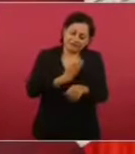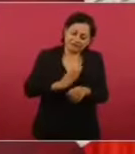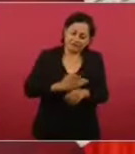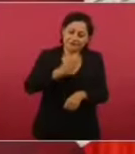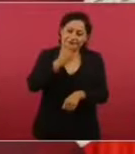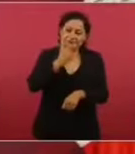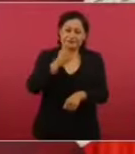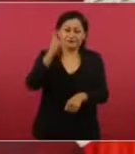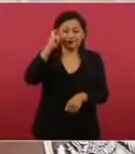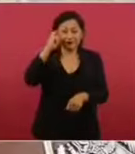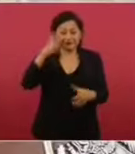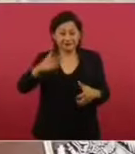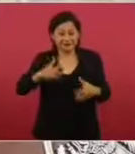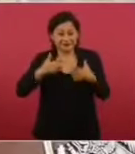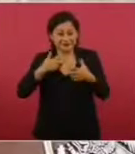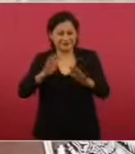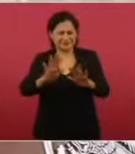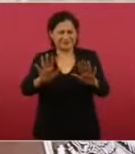enojarse,